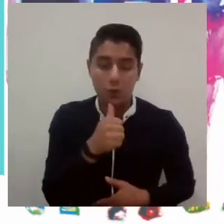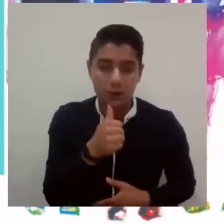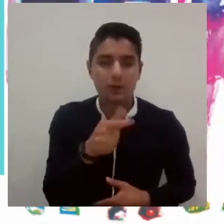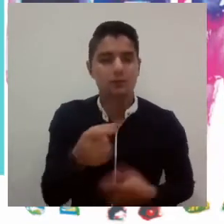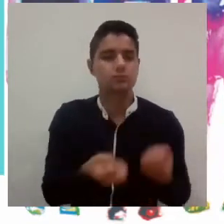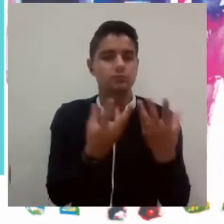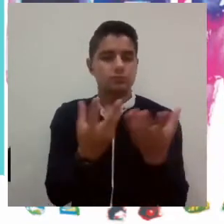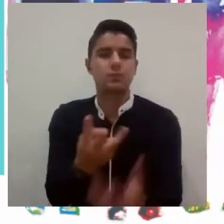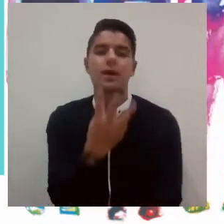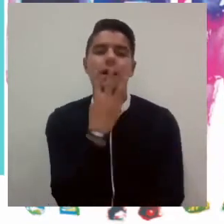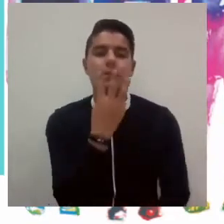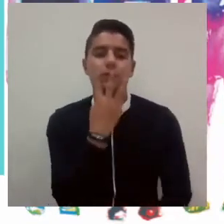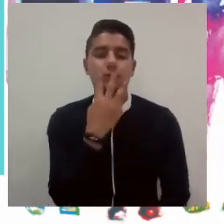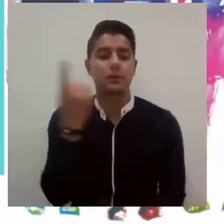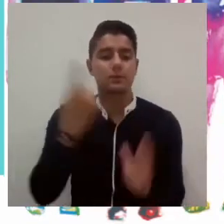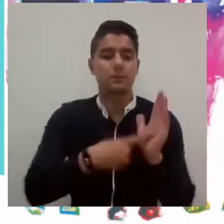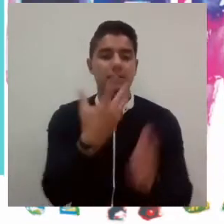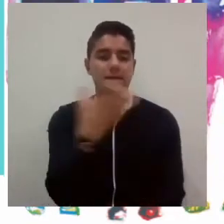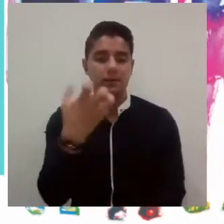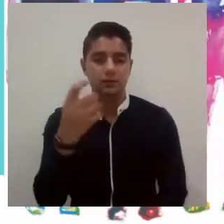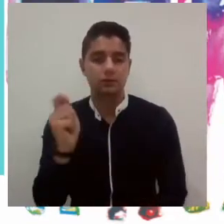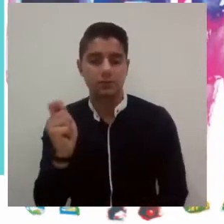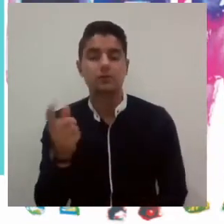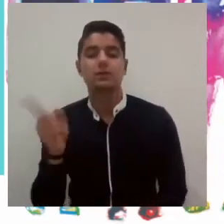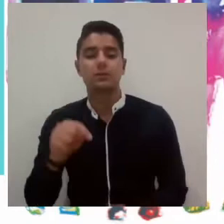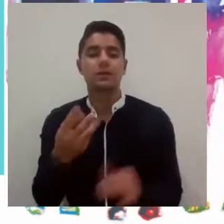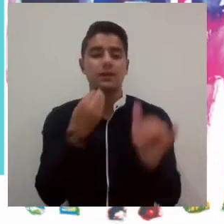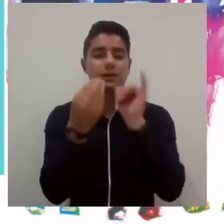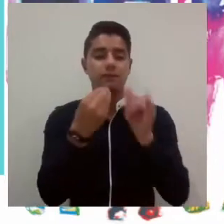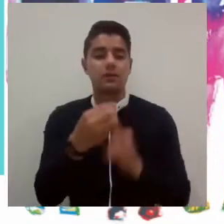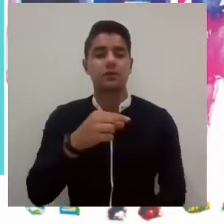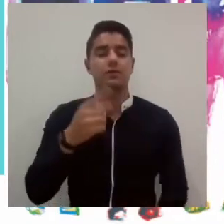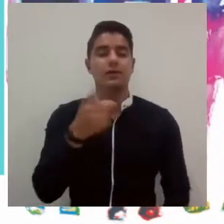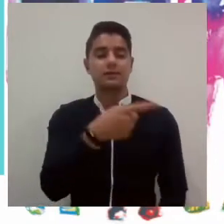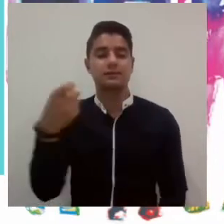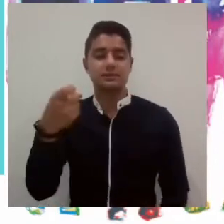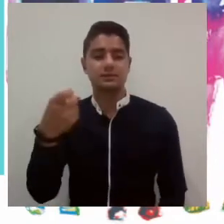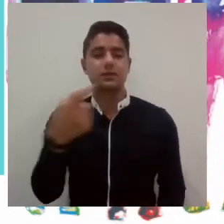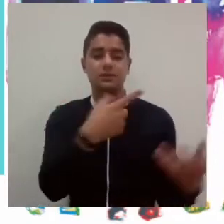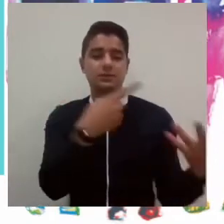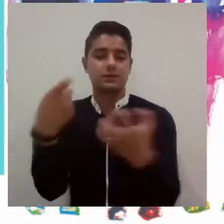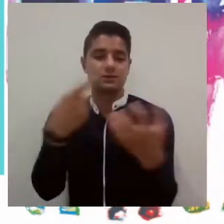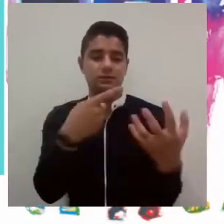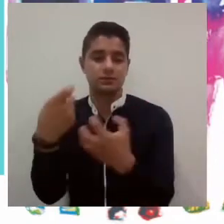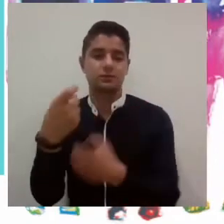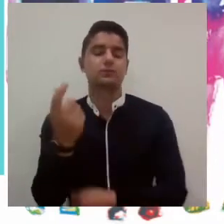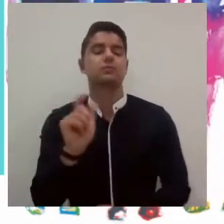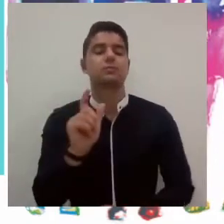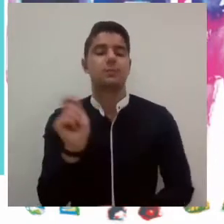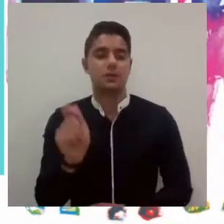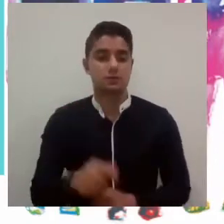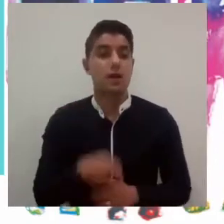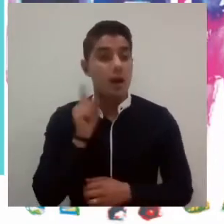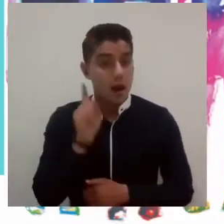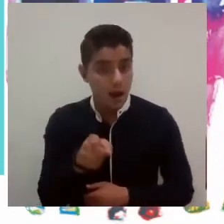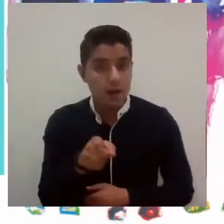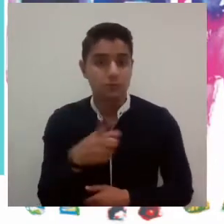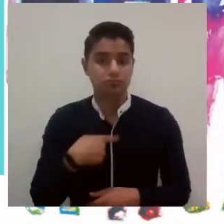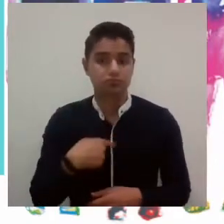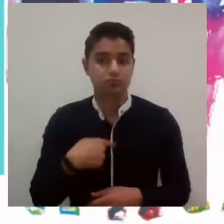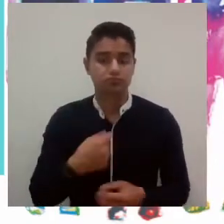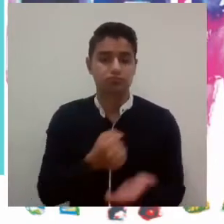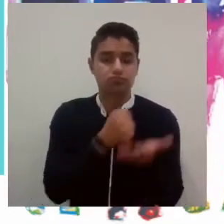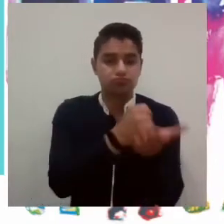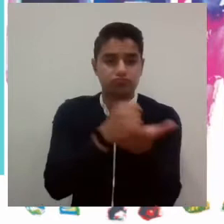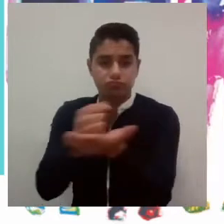almuerzos a $1,500 pesos y refrigerios a $600 pesos. Este beneficio alimenticio no solo ayudó en el